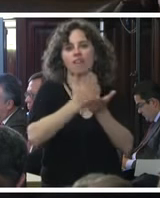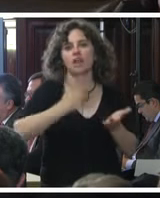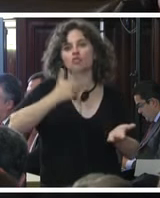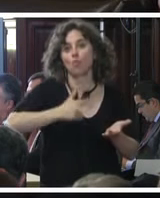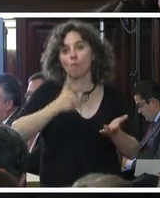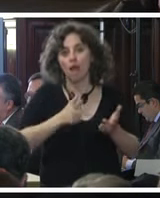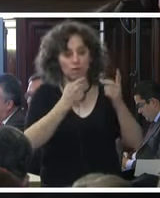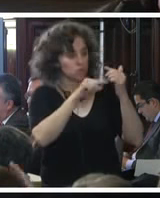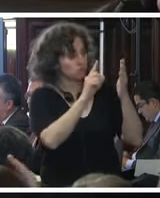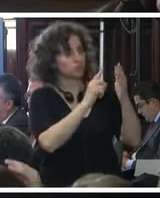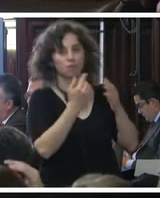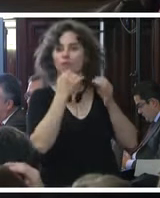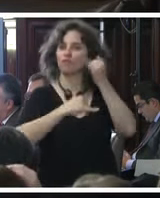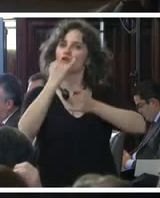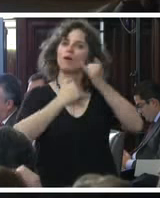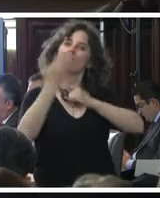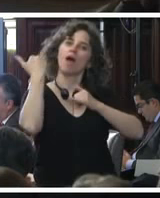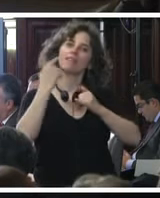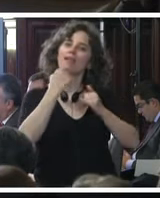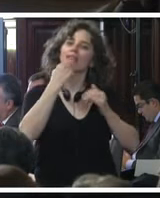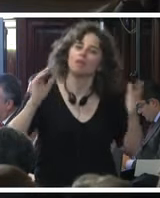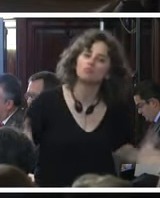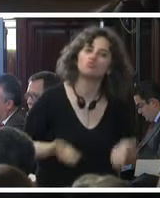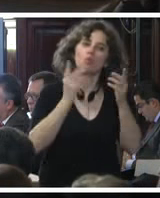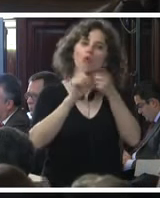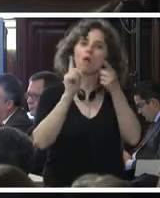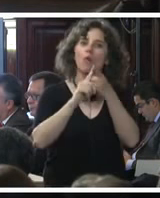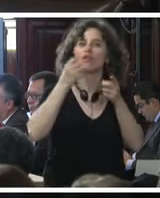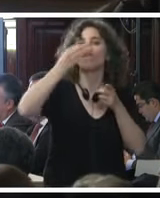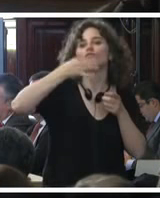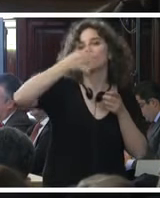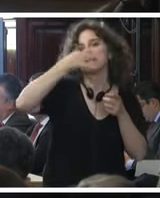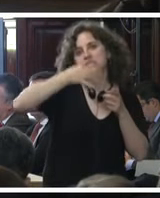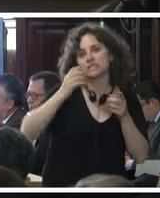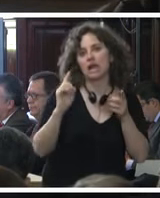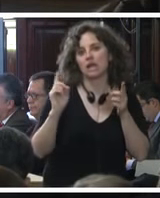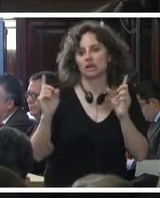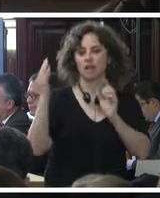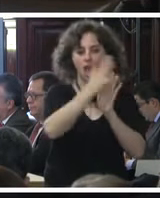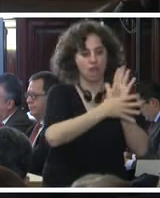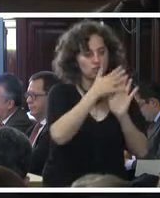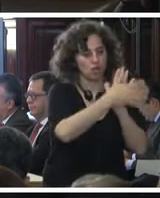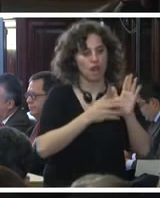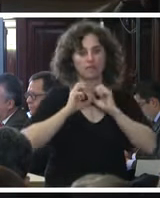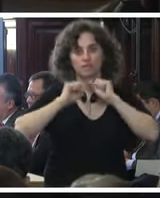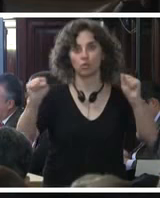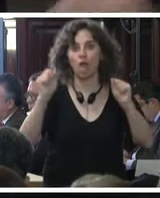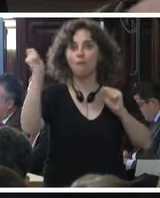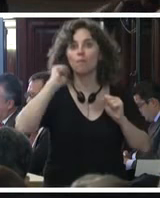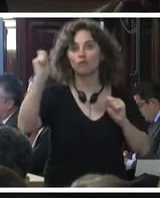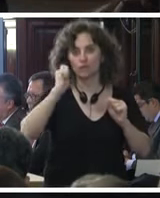informado antes impulsó un acuerdo en la conferencia nacional de procuradores y secretarios de seguridad pública